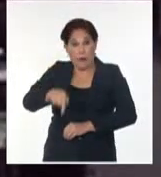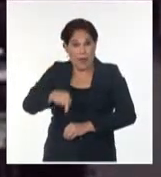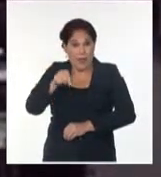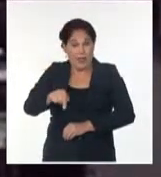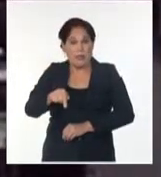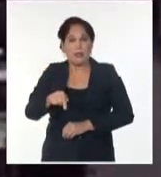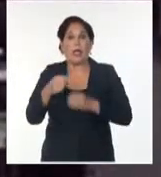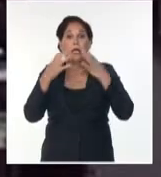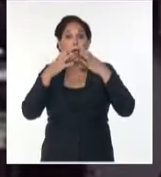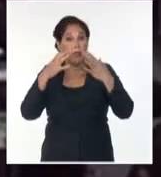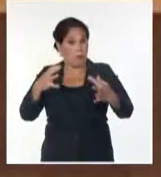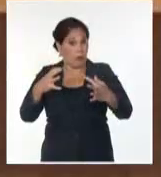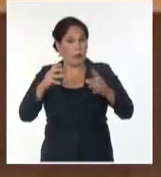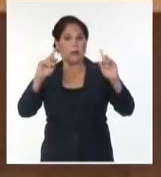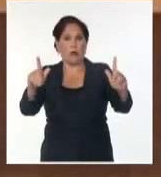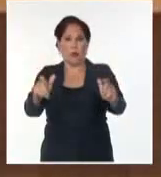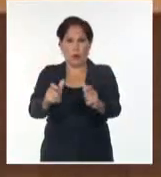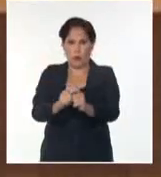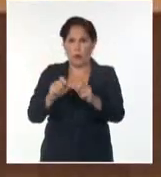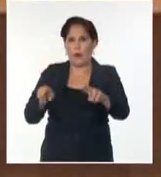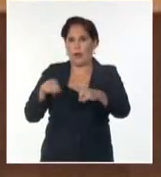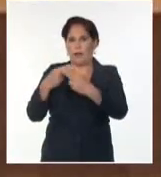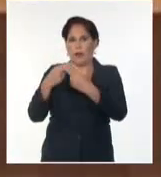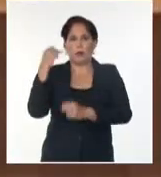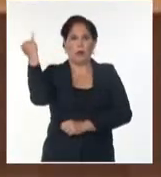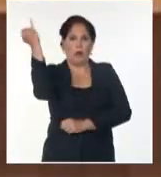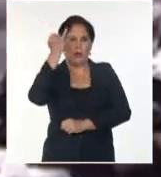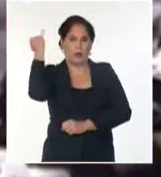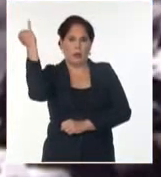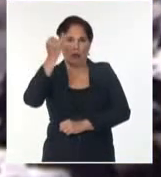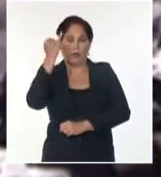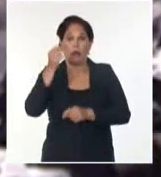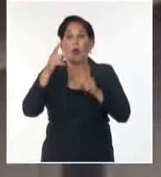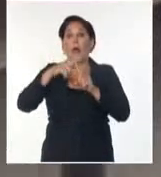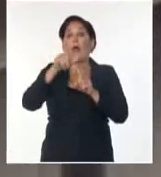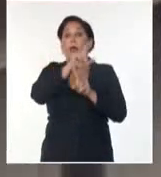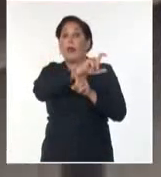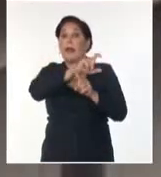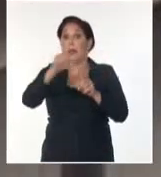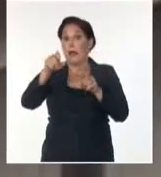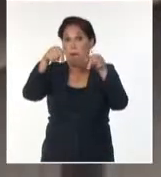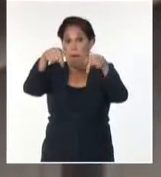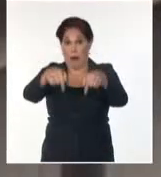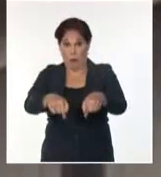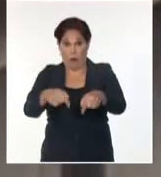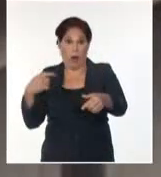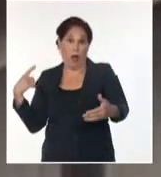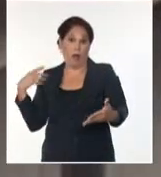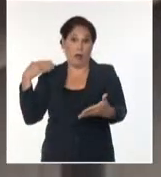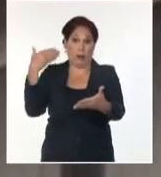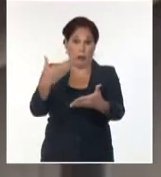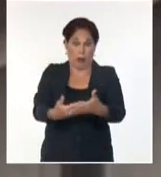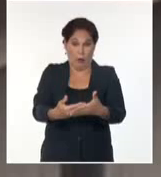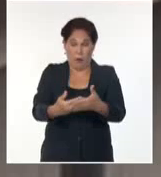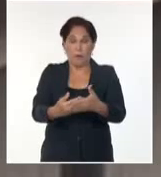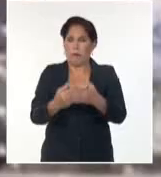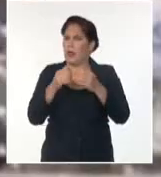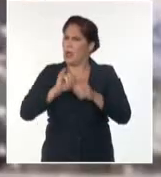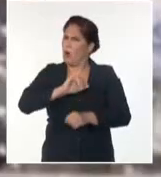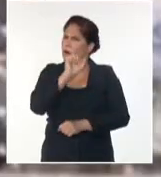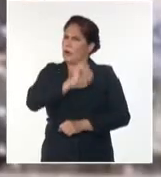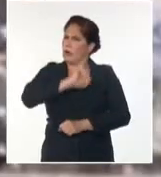importante en las reuniones y foros internacionales sobre el tema que se han realizado desde entonces. Destacada fue también su